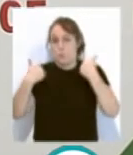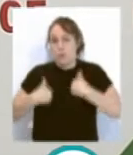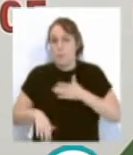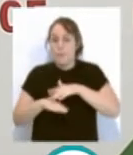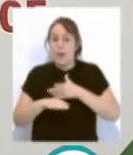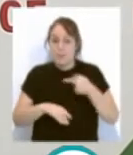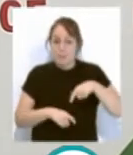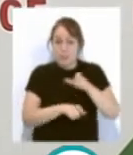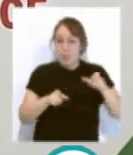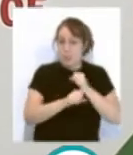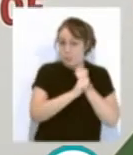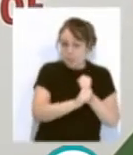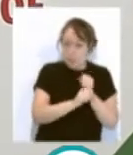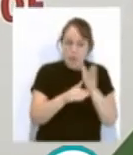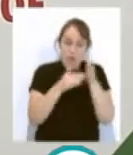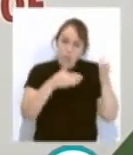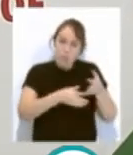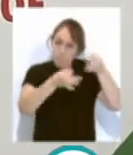sean atendidos correctamente.